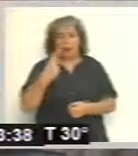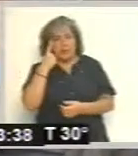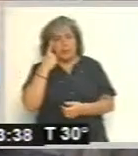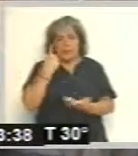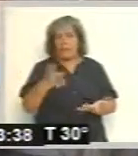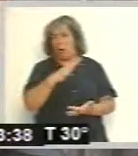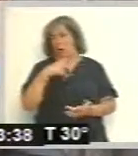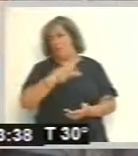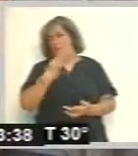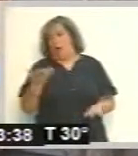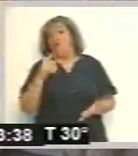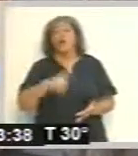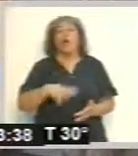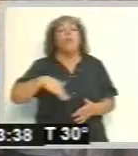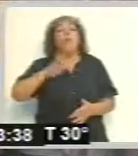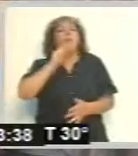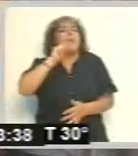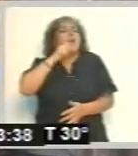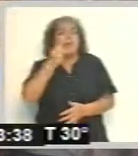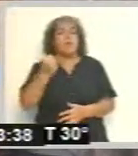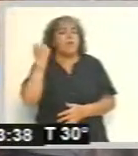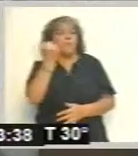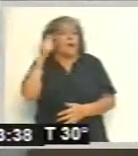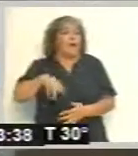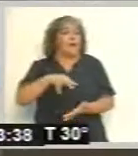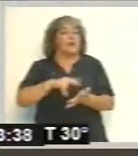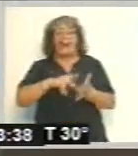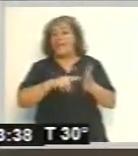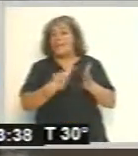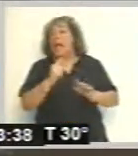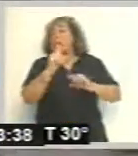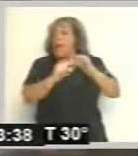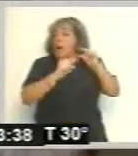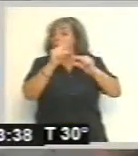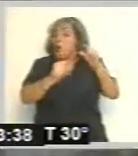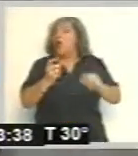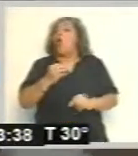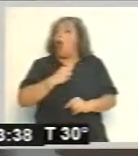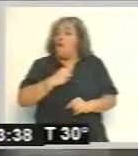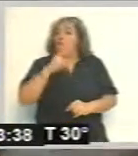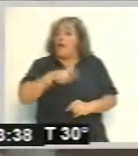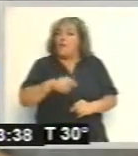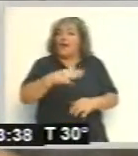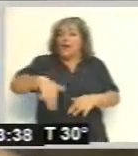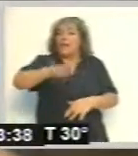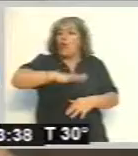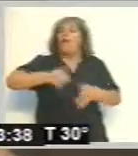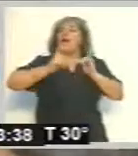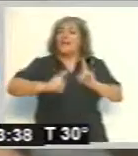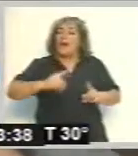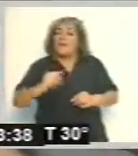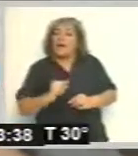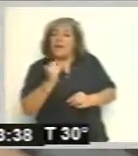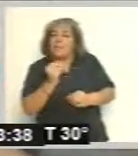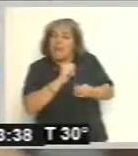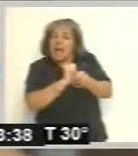en la ciudadanía, y hoy es uno de los paseos más importantes de nuestra ciudad. De a poquito confiamos en que este paseo también vaya adquiriendo para